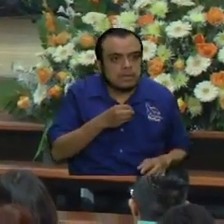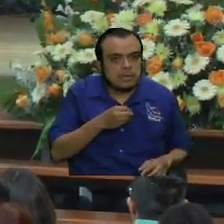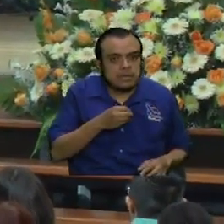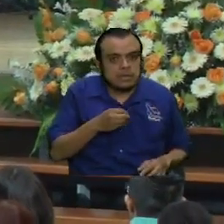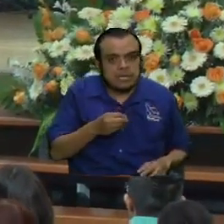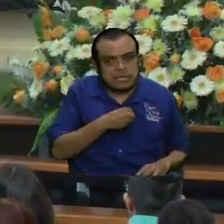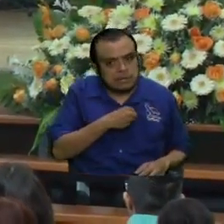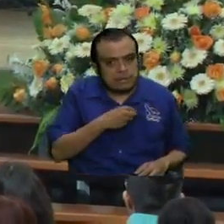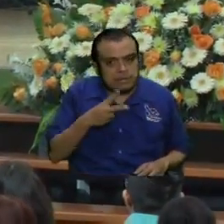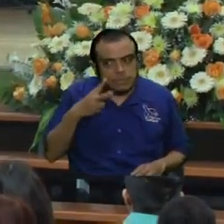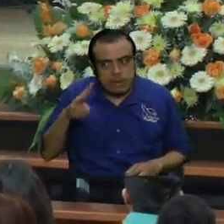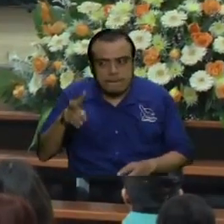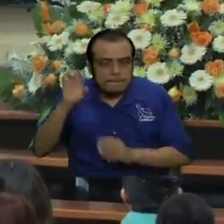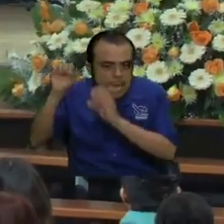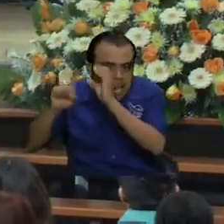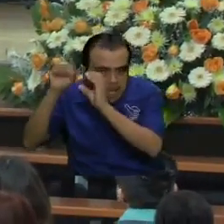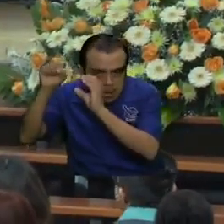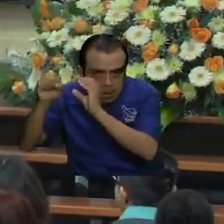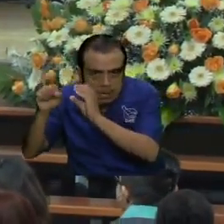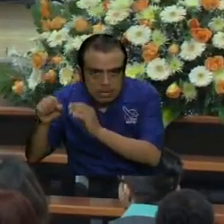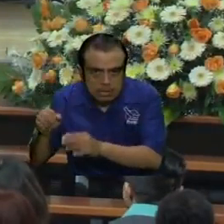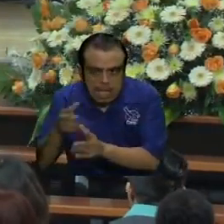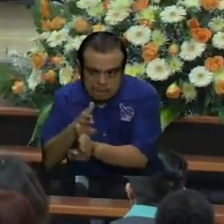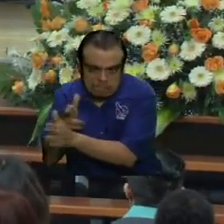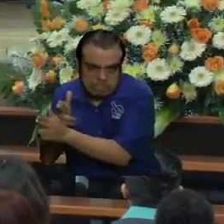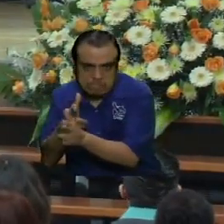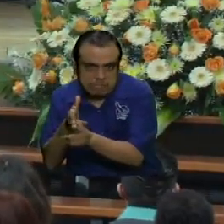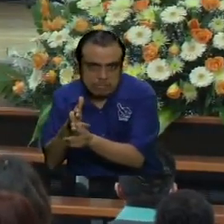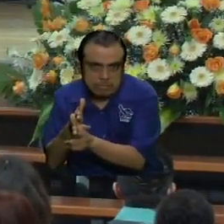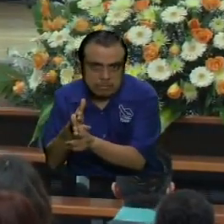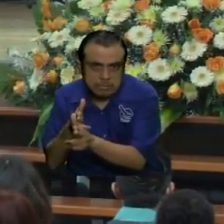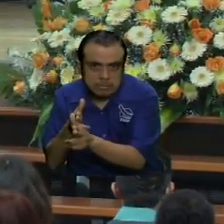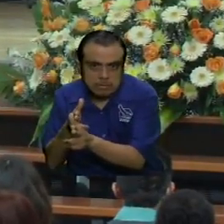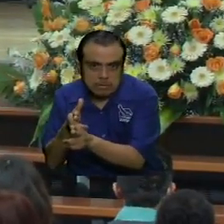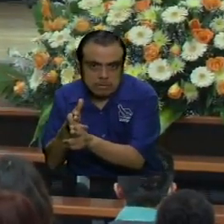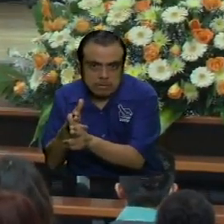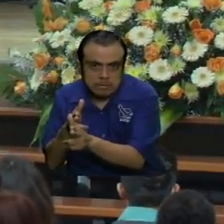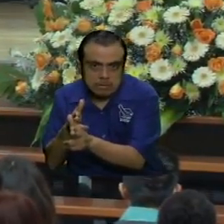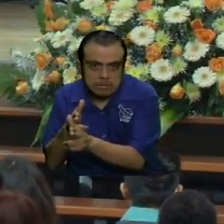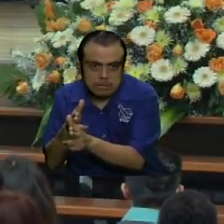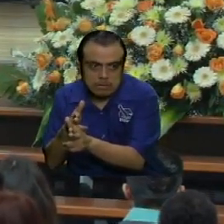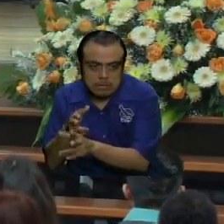Rambo que una película cristiana.